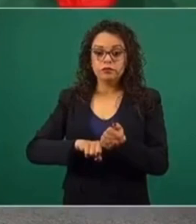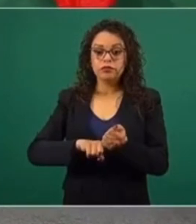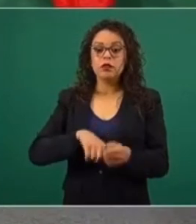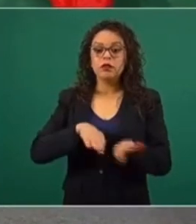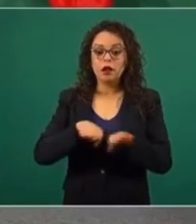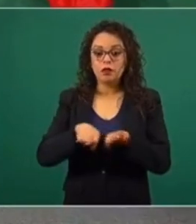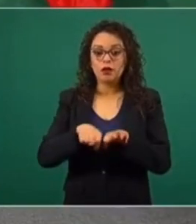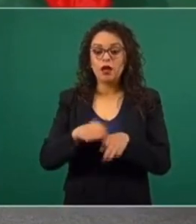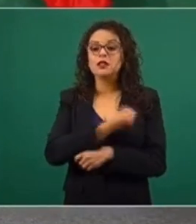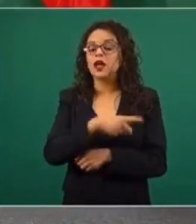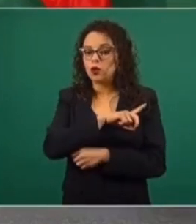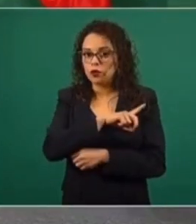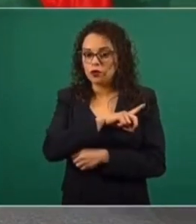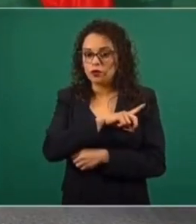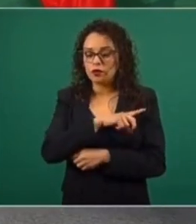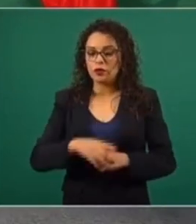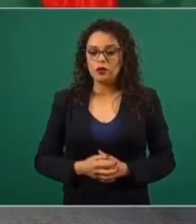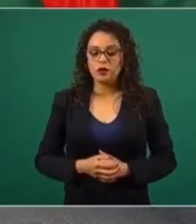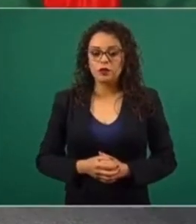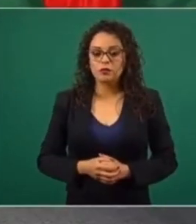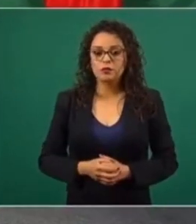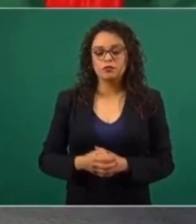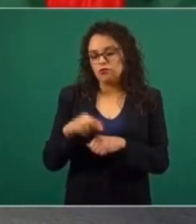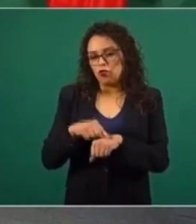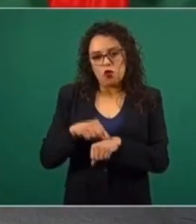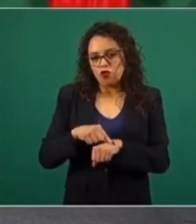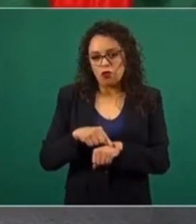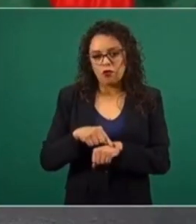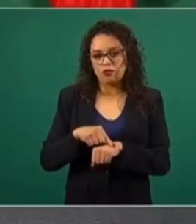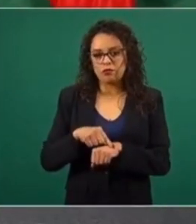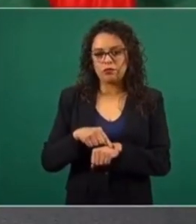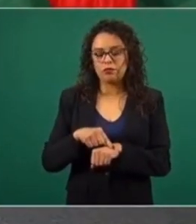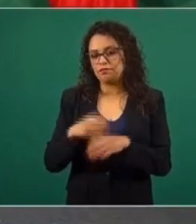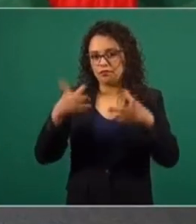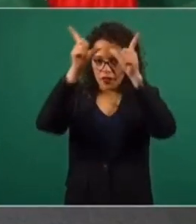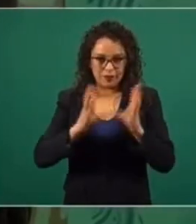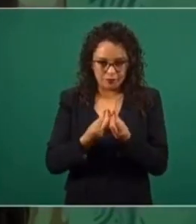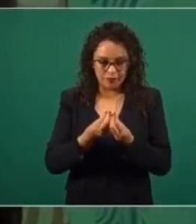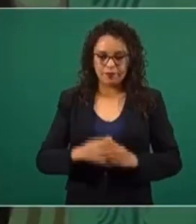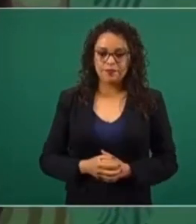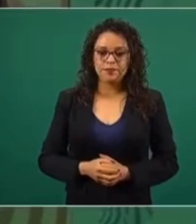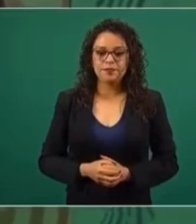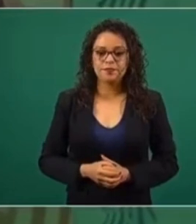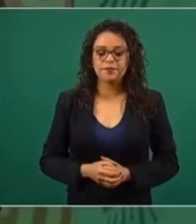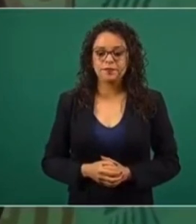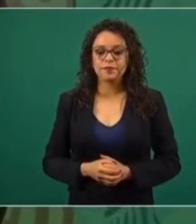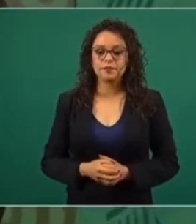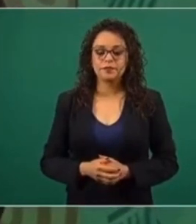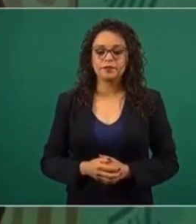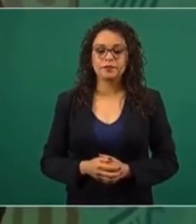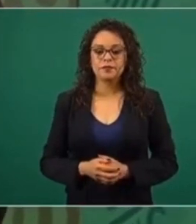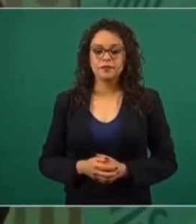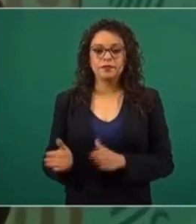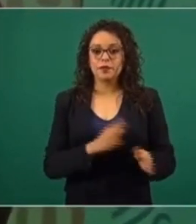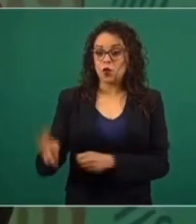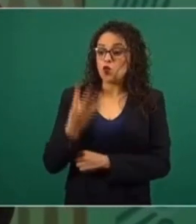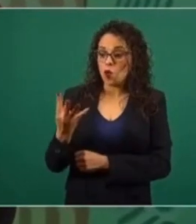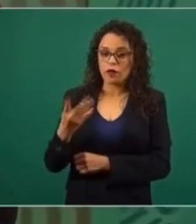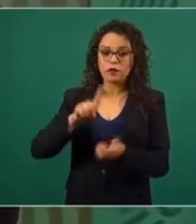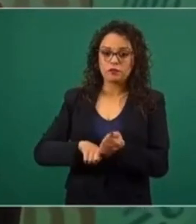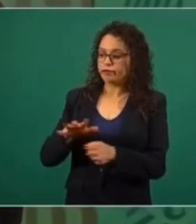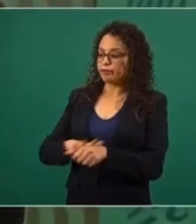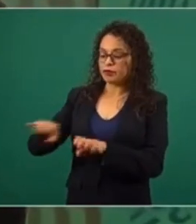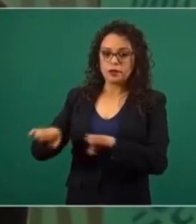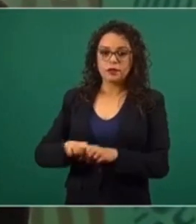doctores, enfermeras y enfermeros. Cuatro de las Fuerzas Armadas